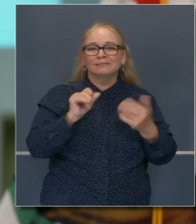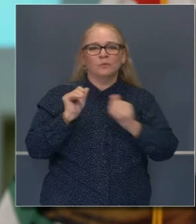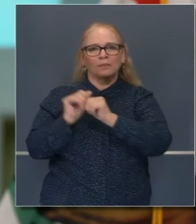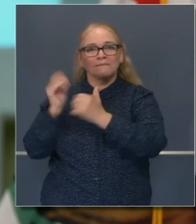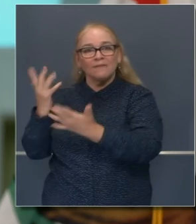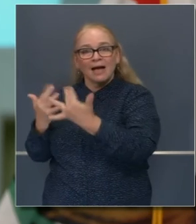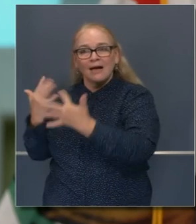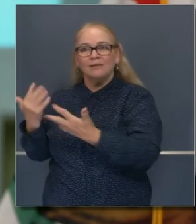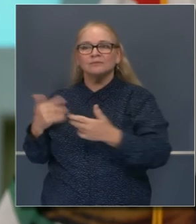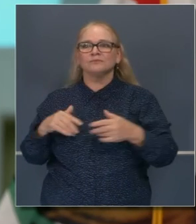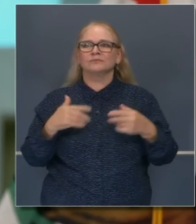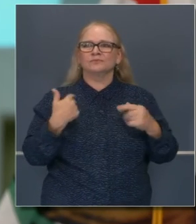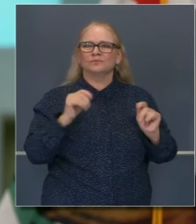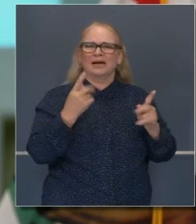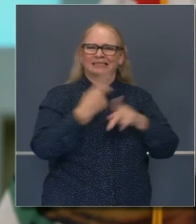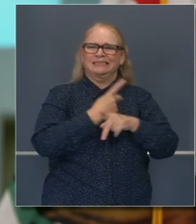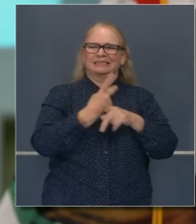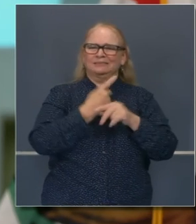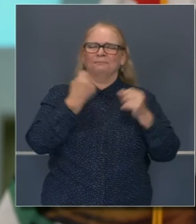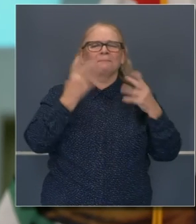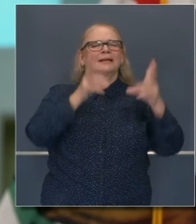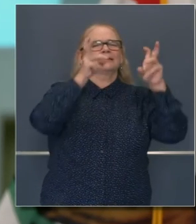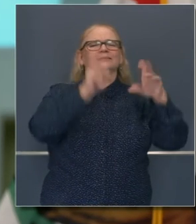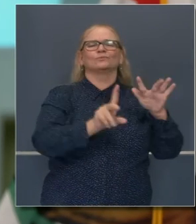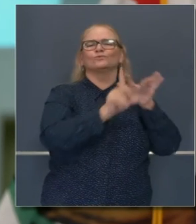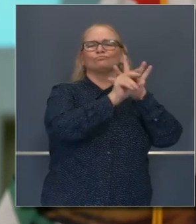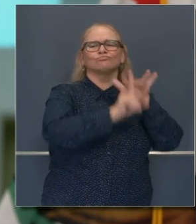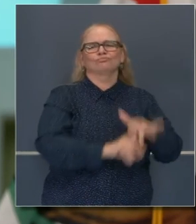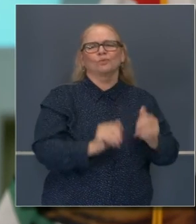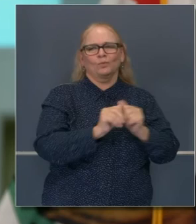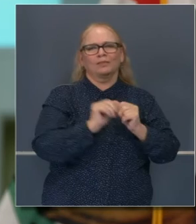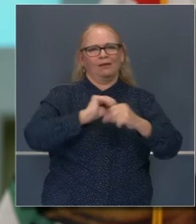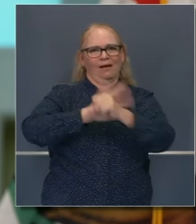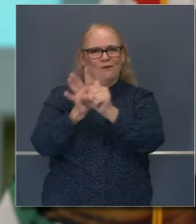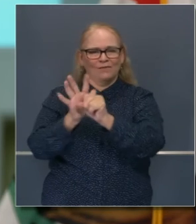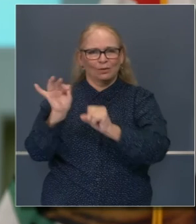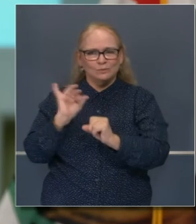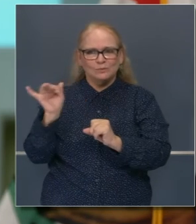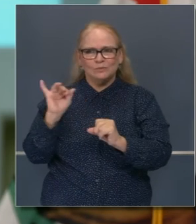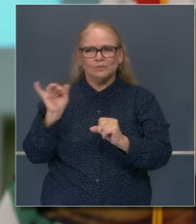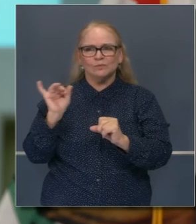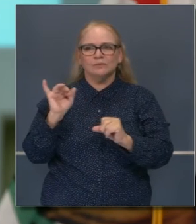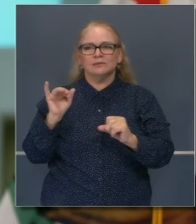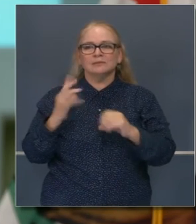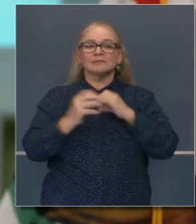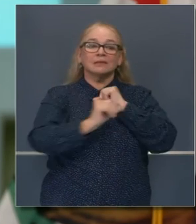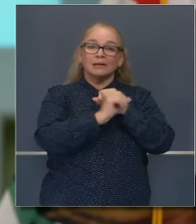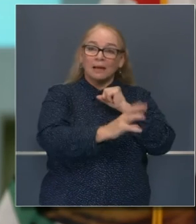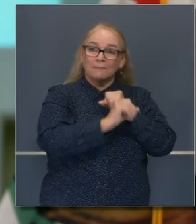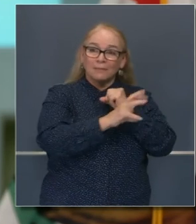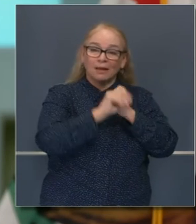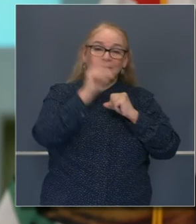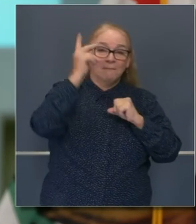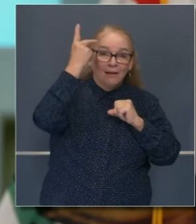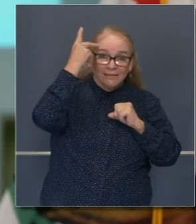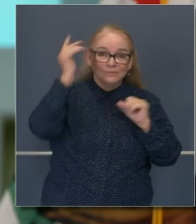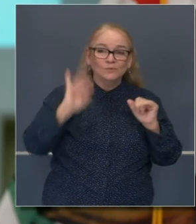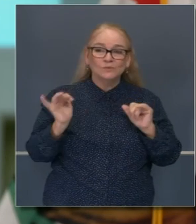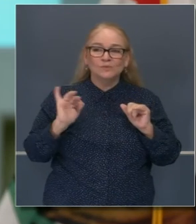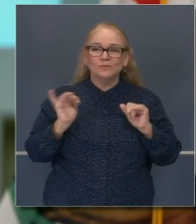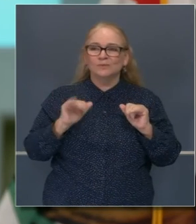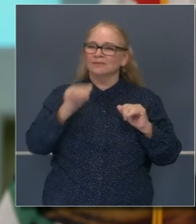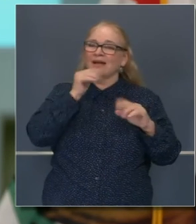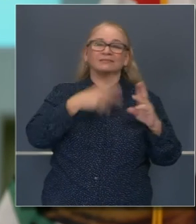abordando los incendios de maleza seca, consiguiendo estabilidad respecto a la transmisión de COVID. Así que hacer campaña,